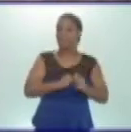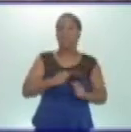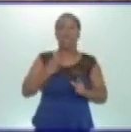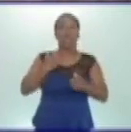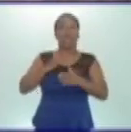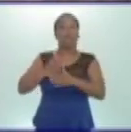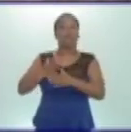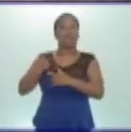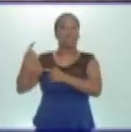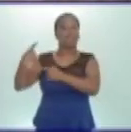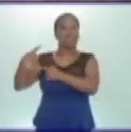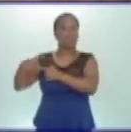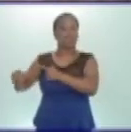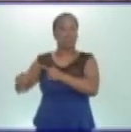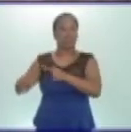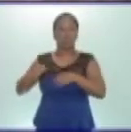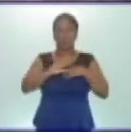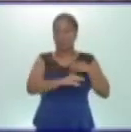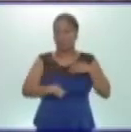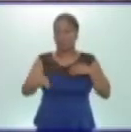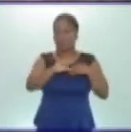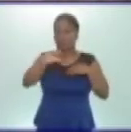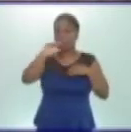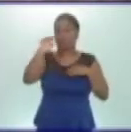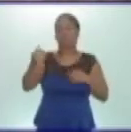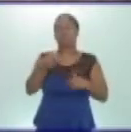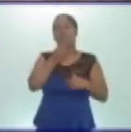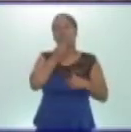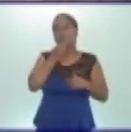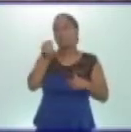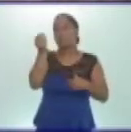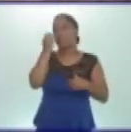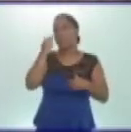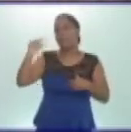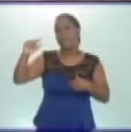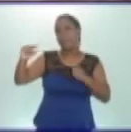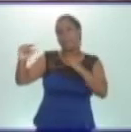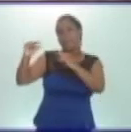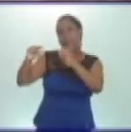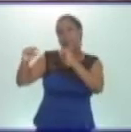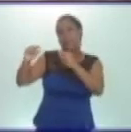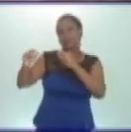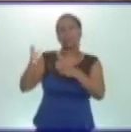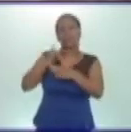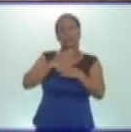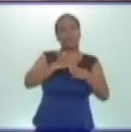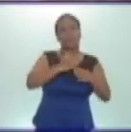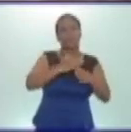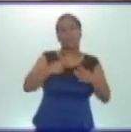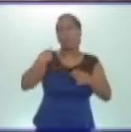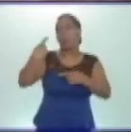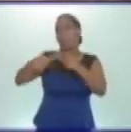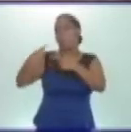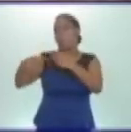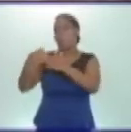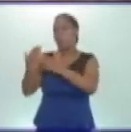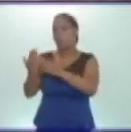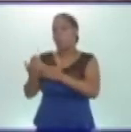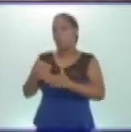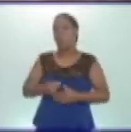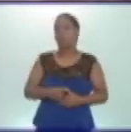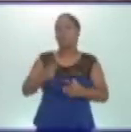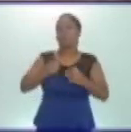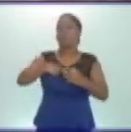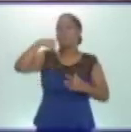niveles, que debemos consumir en pequeñas porciones variadas, todos los días. Para